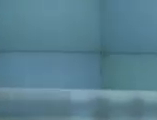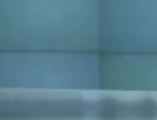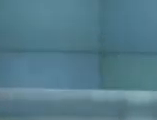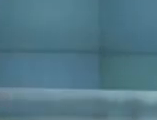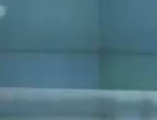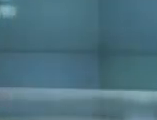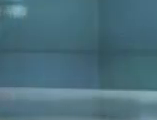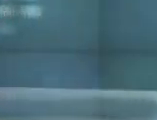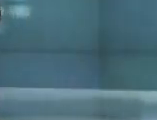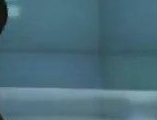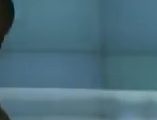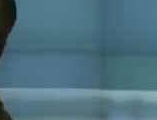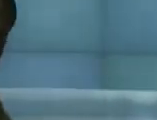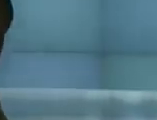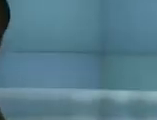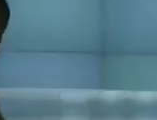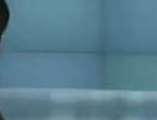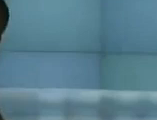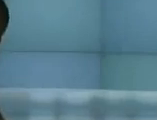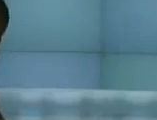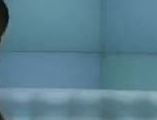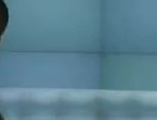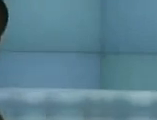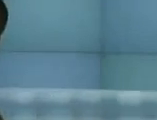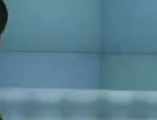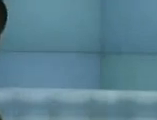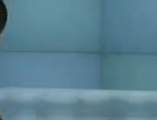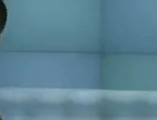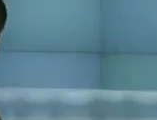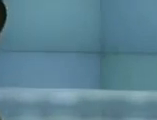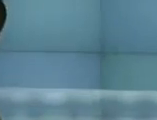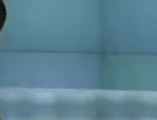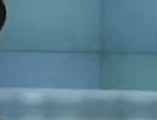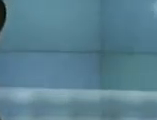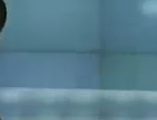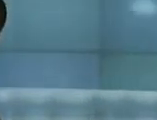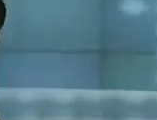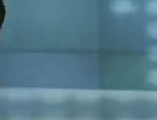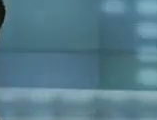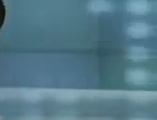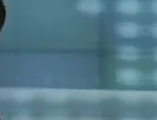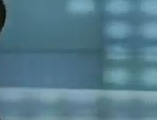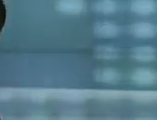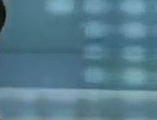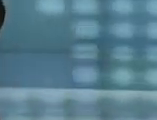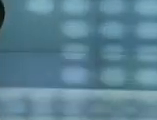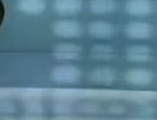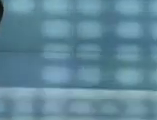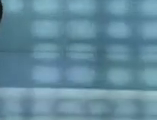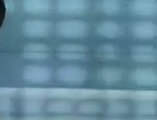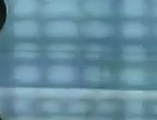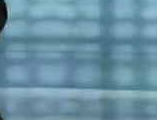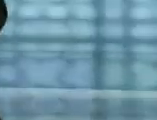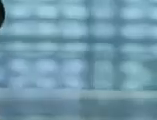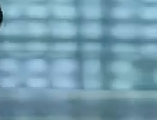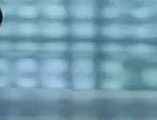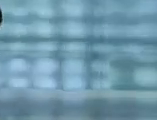la misma Nosotros vamos a invitarlos a continuar con nuestra programación en breve La Voz de Chávez Muy buenas noches Gracias